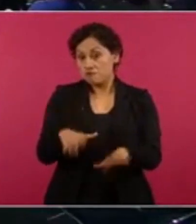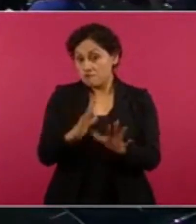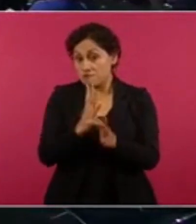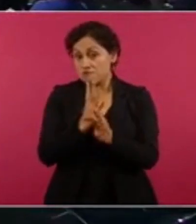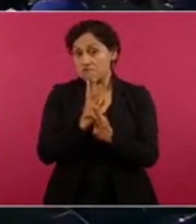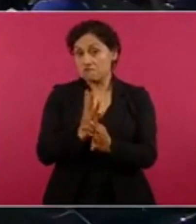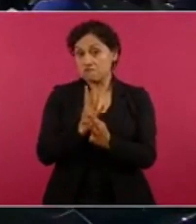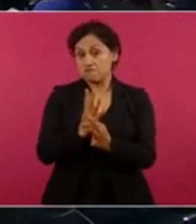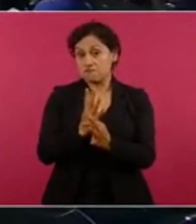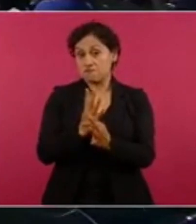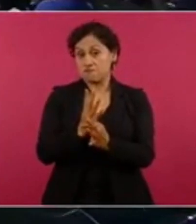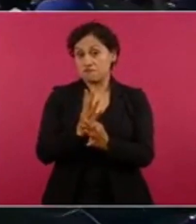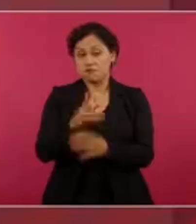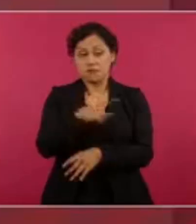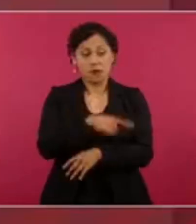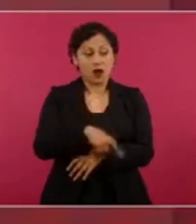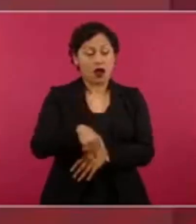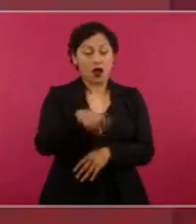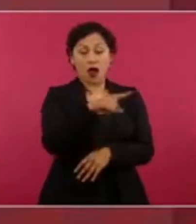tienen